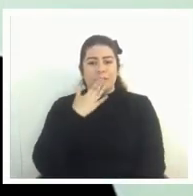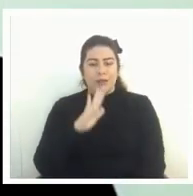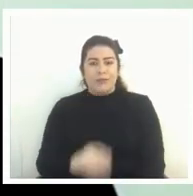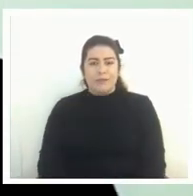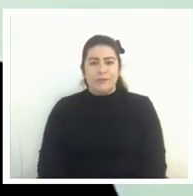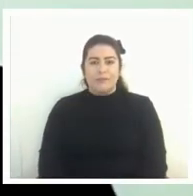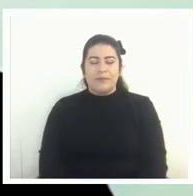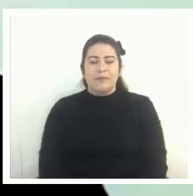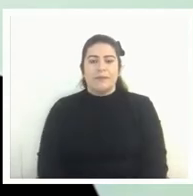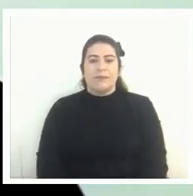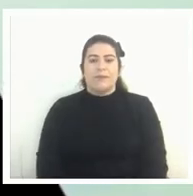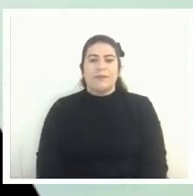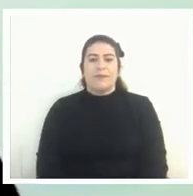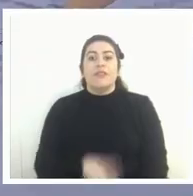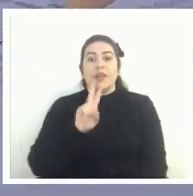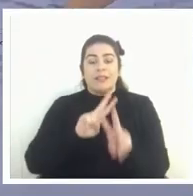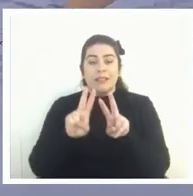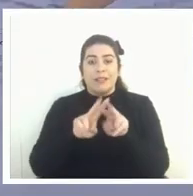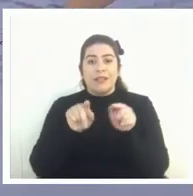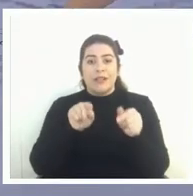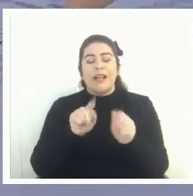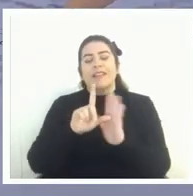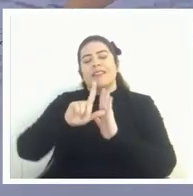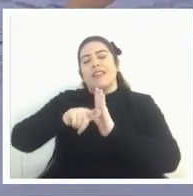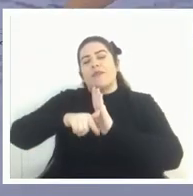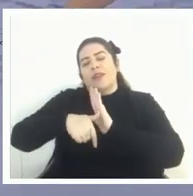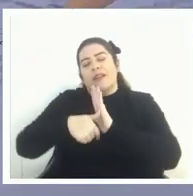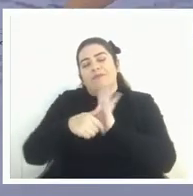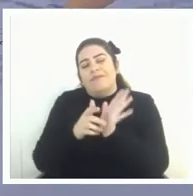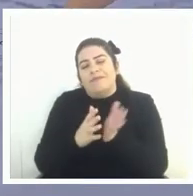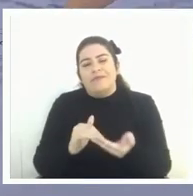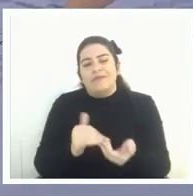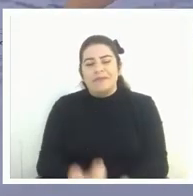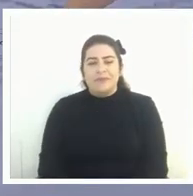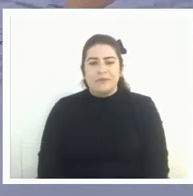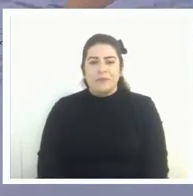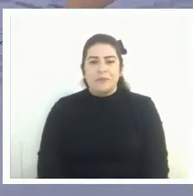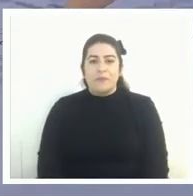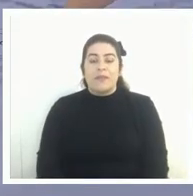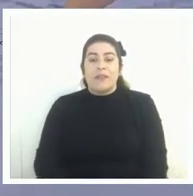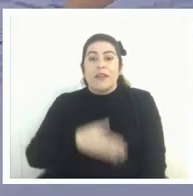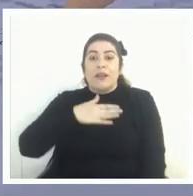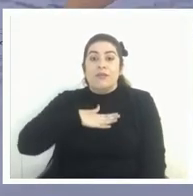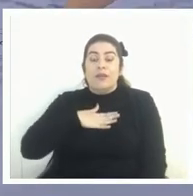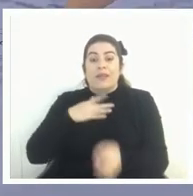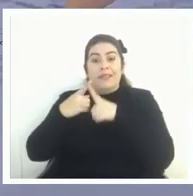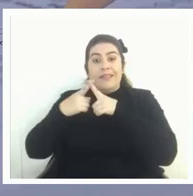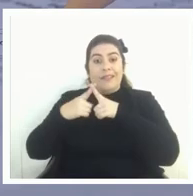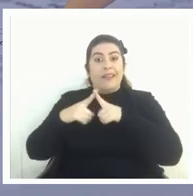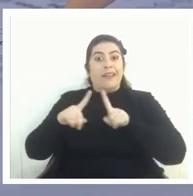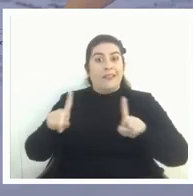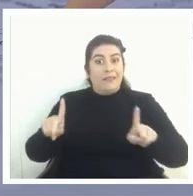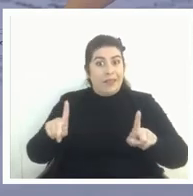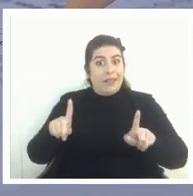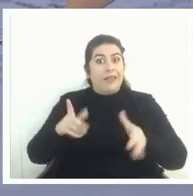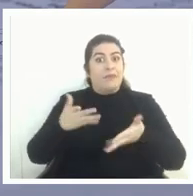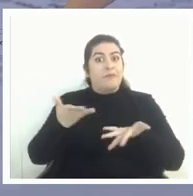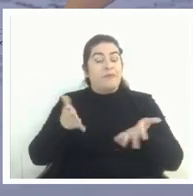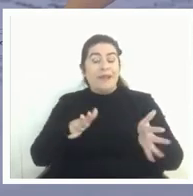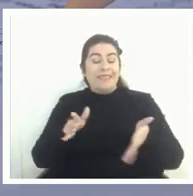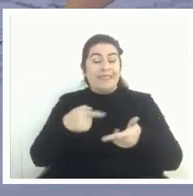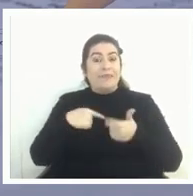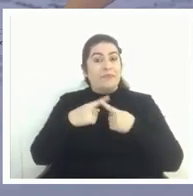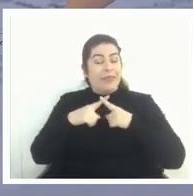estoy haciendo eso solo que se demora ya lo mío es un poco distinto aparentemente porque se